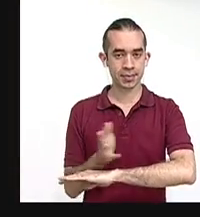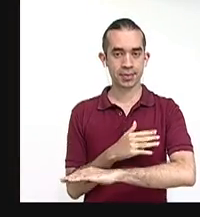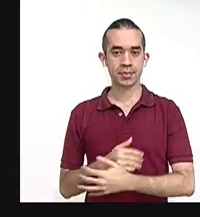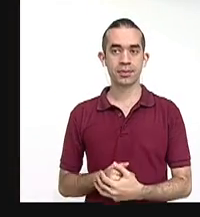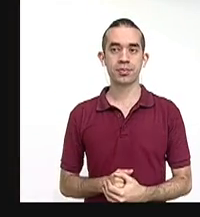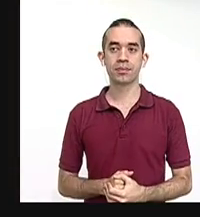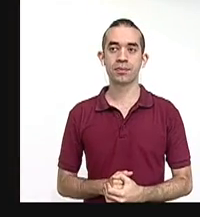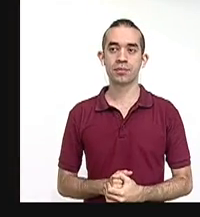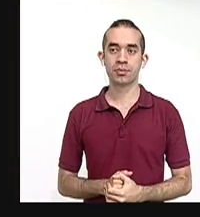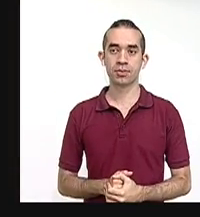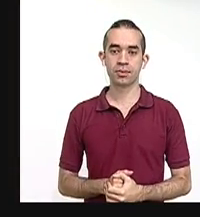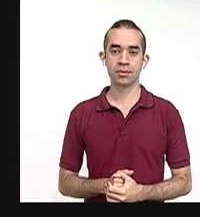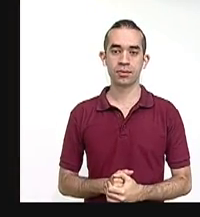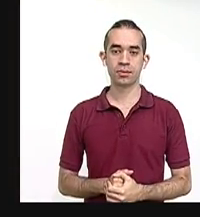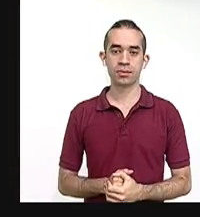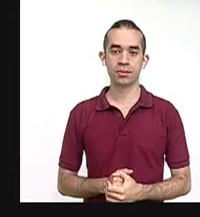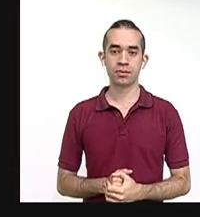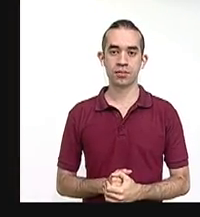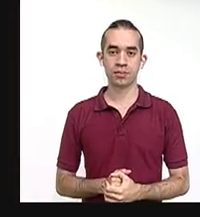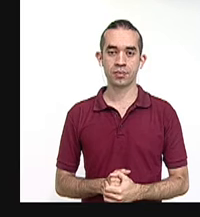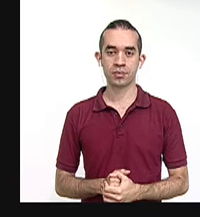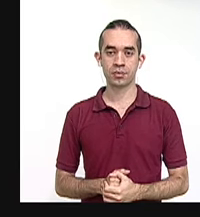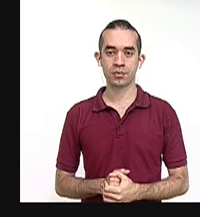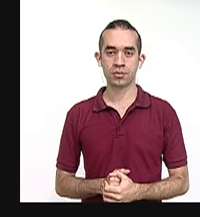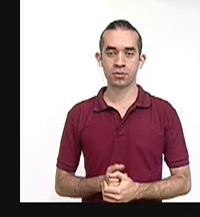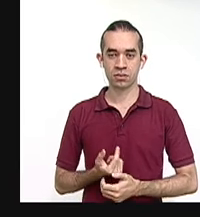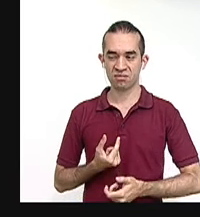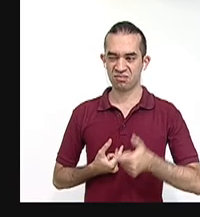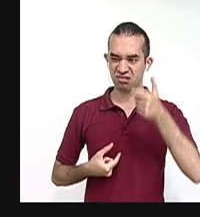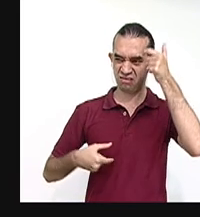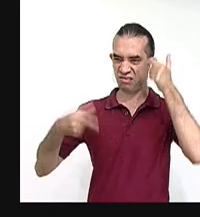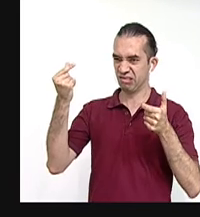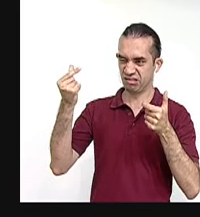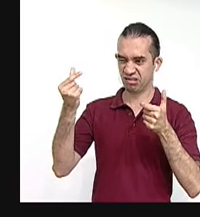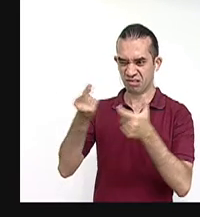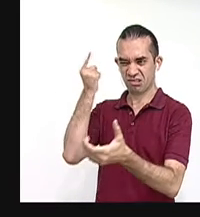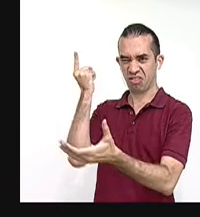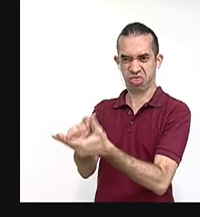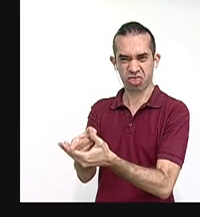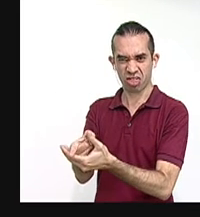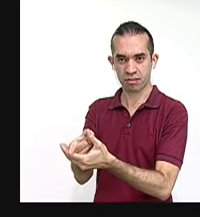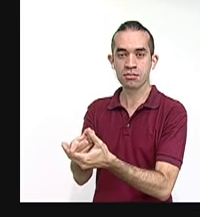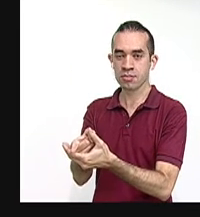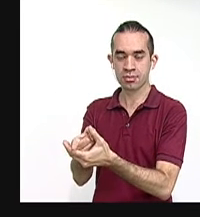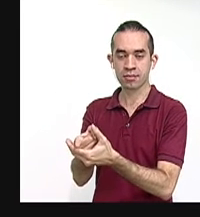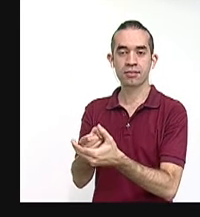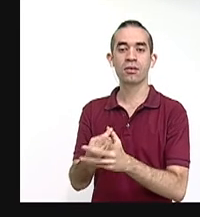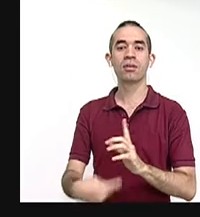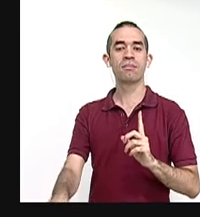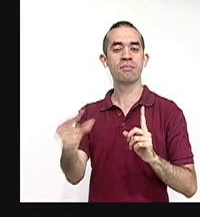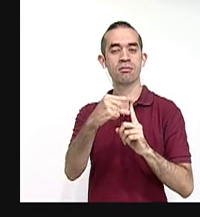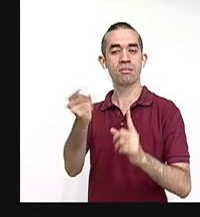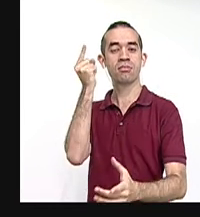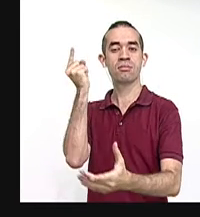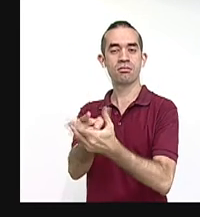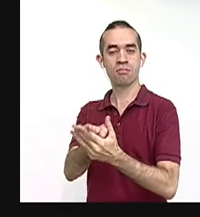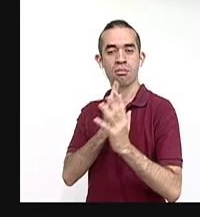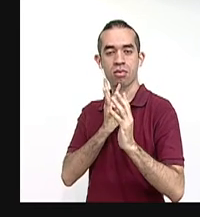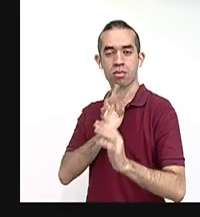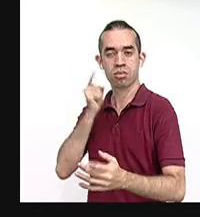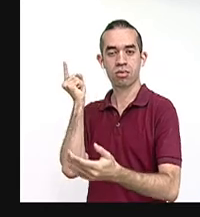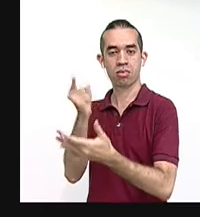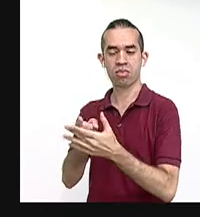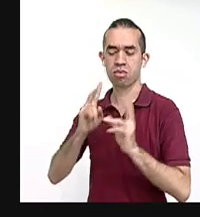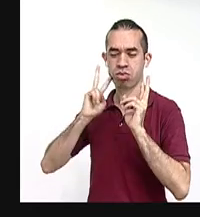Golpear no solo se realiza con el gesto, también se logra con la palabra, con el desdén